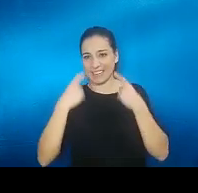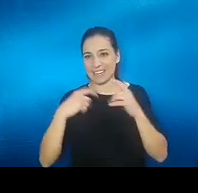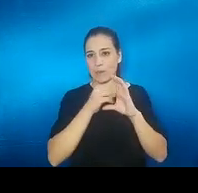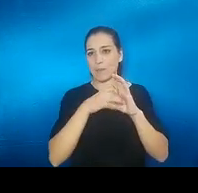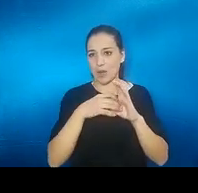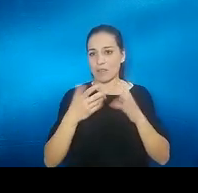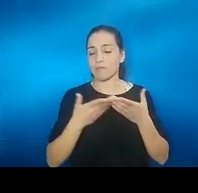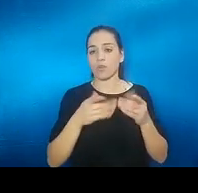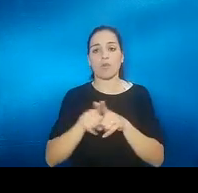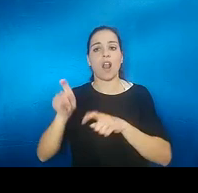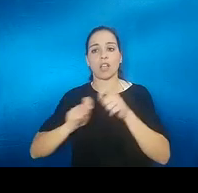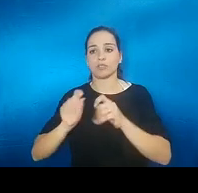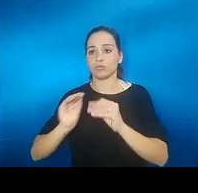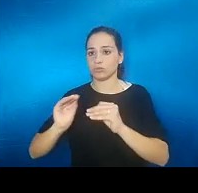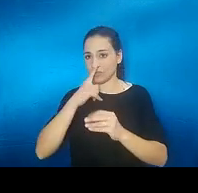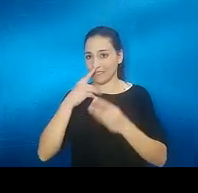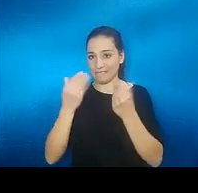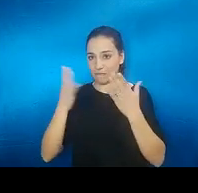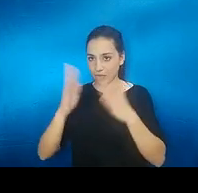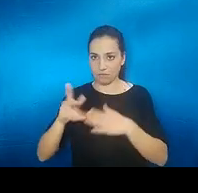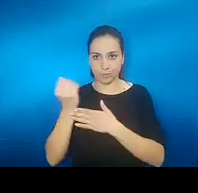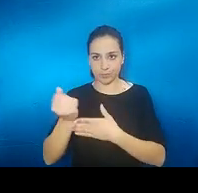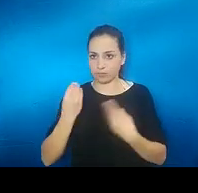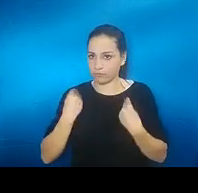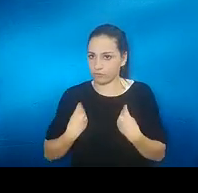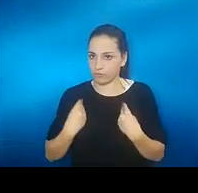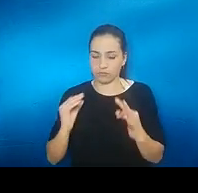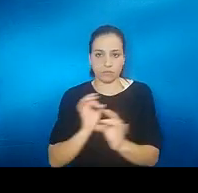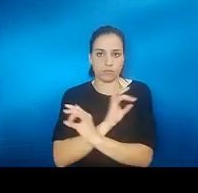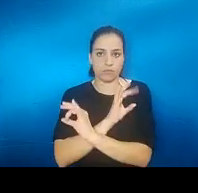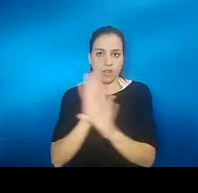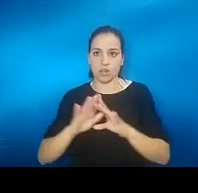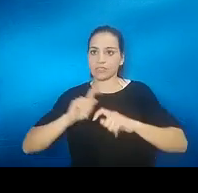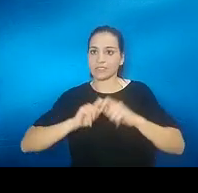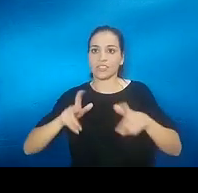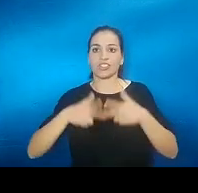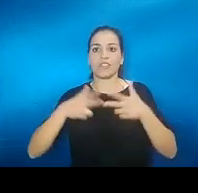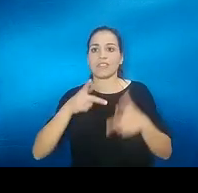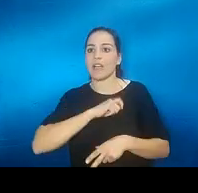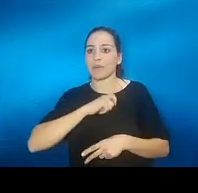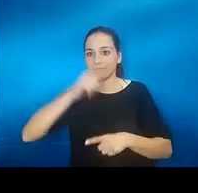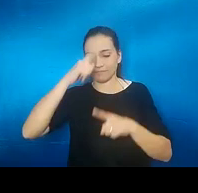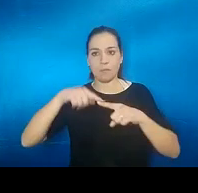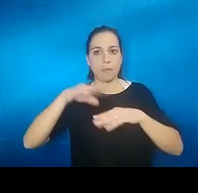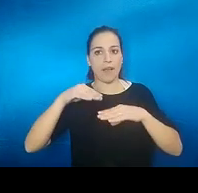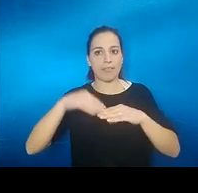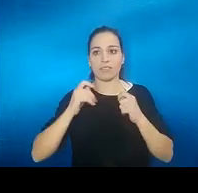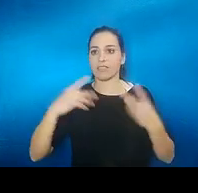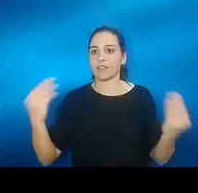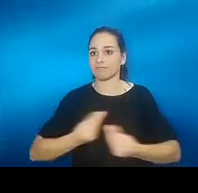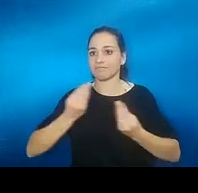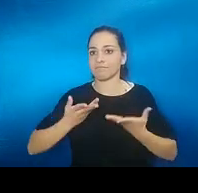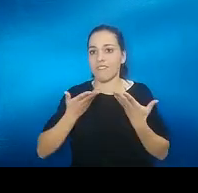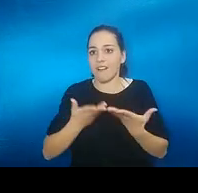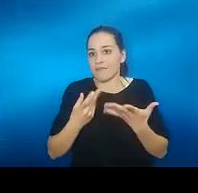la asociación de anomia o sea la sociedad española está para ayudar a los pacientes y hablo en nombre del doctor Isan